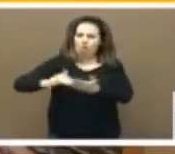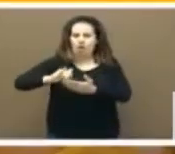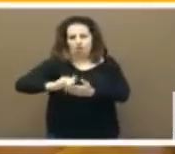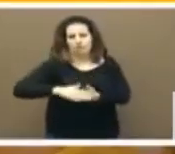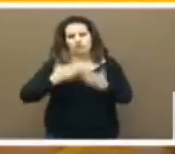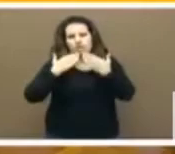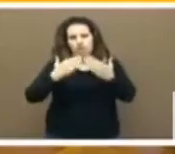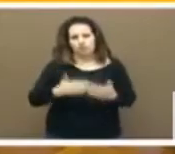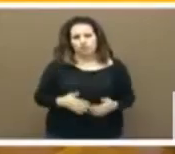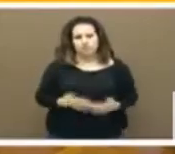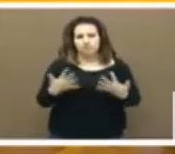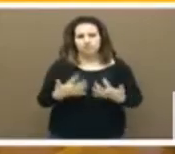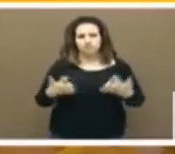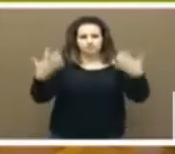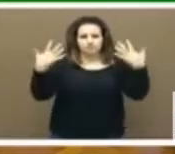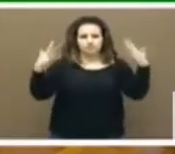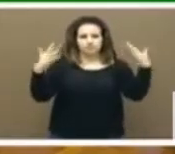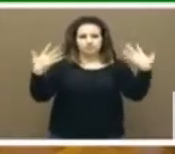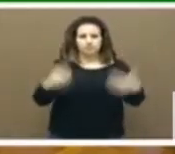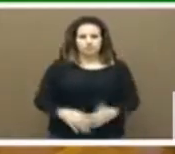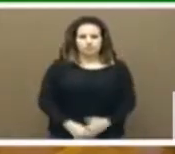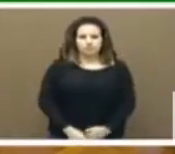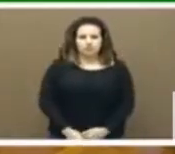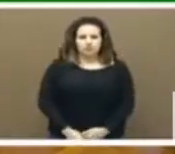muchas gracias. Aplausos